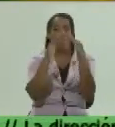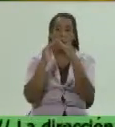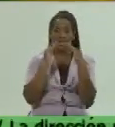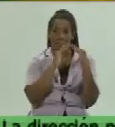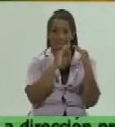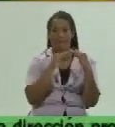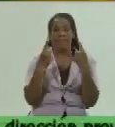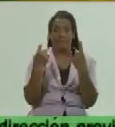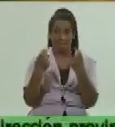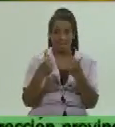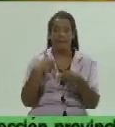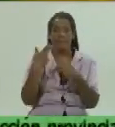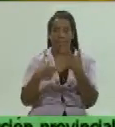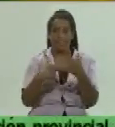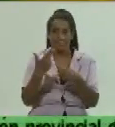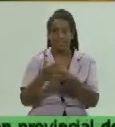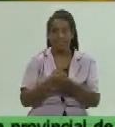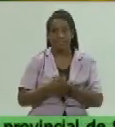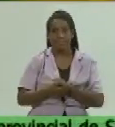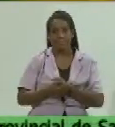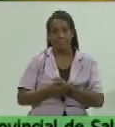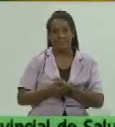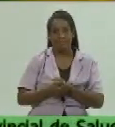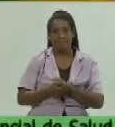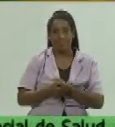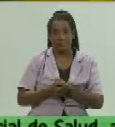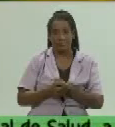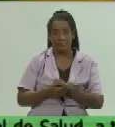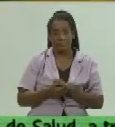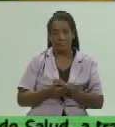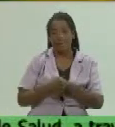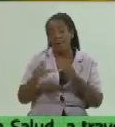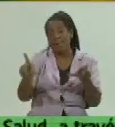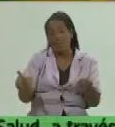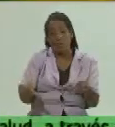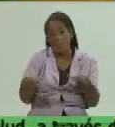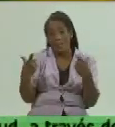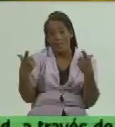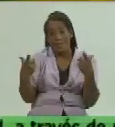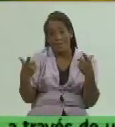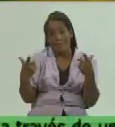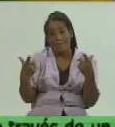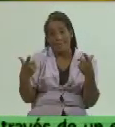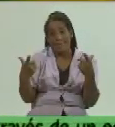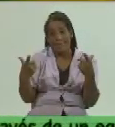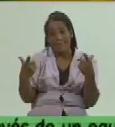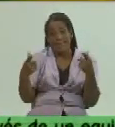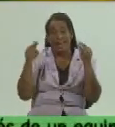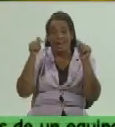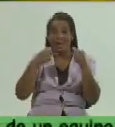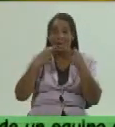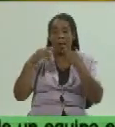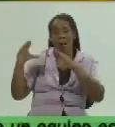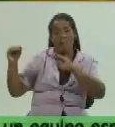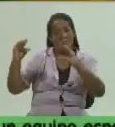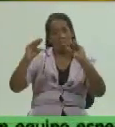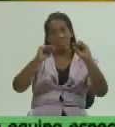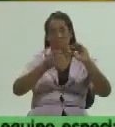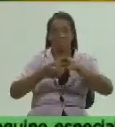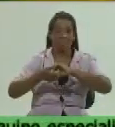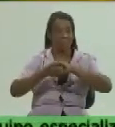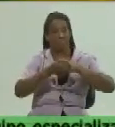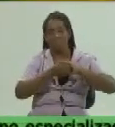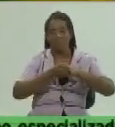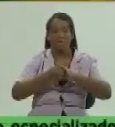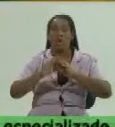hacer pero yo creo que hay premisas que hay que cumplir y bueno aquí hablaron los demás compañeros todo tiene que